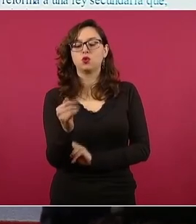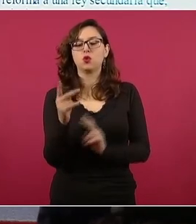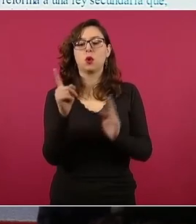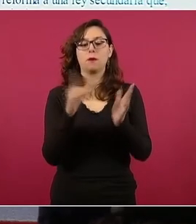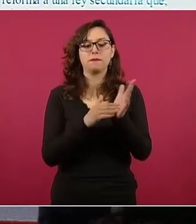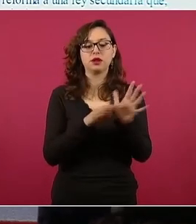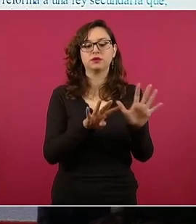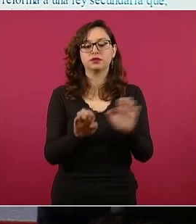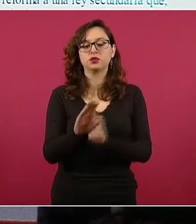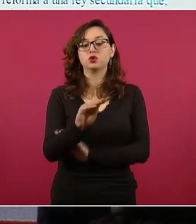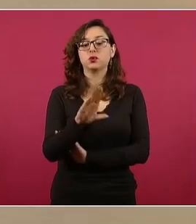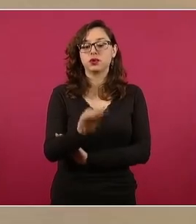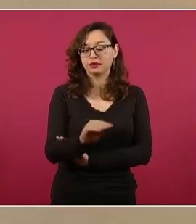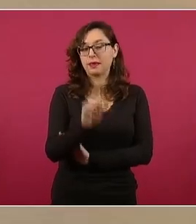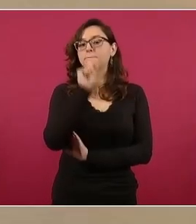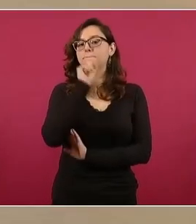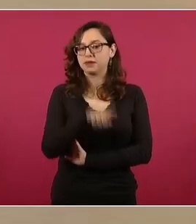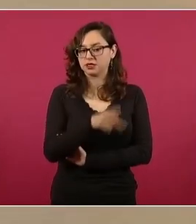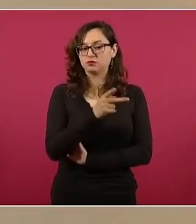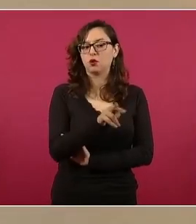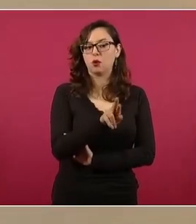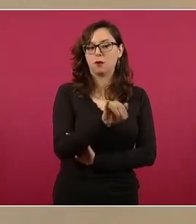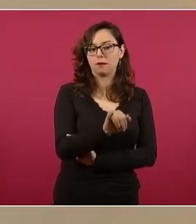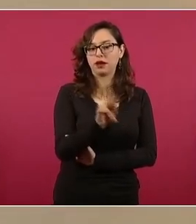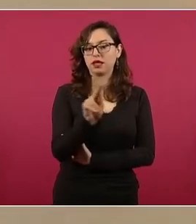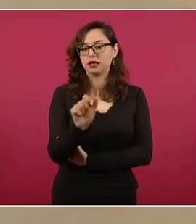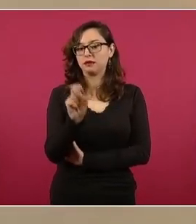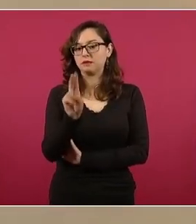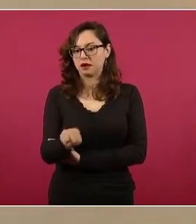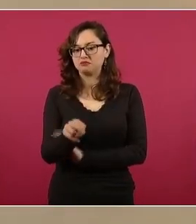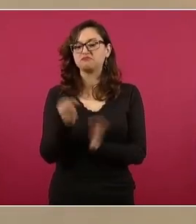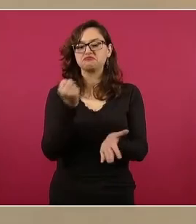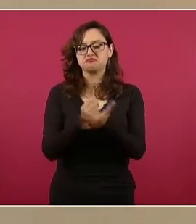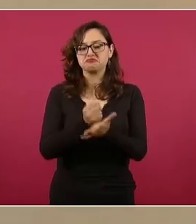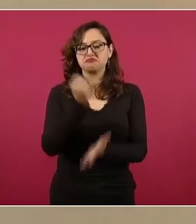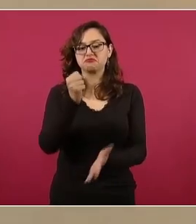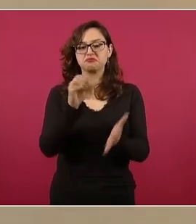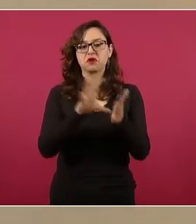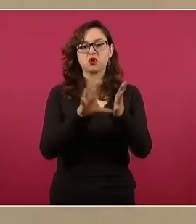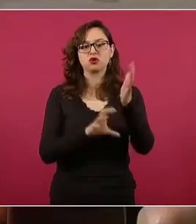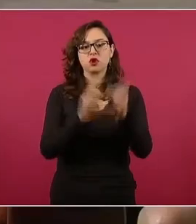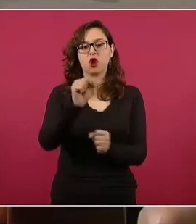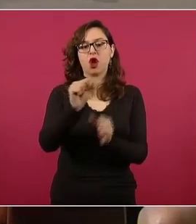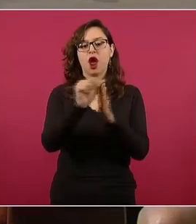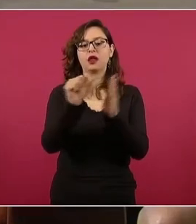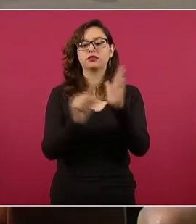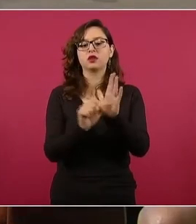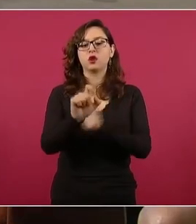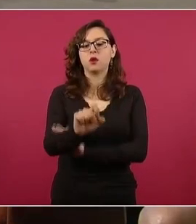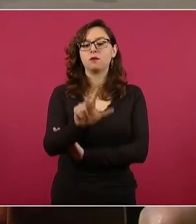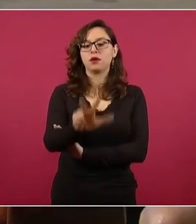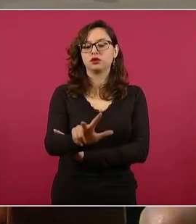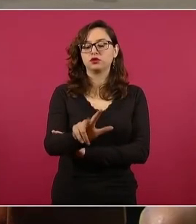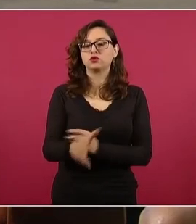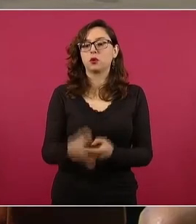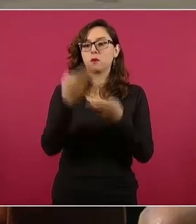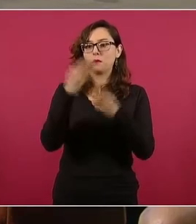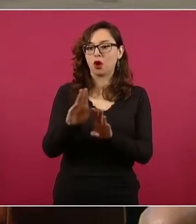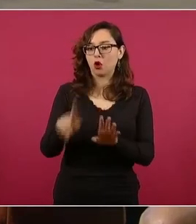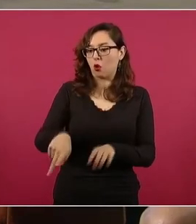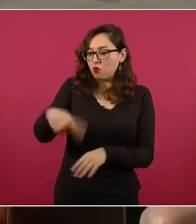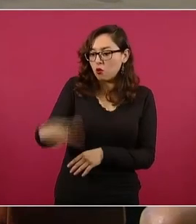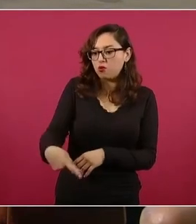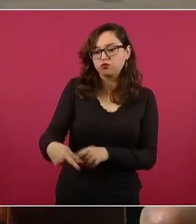el PRI y el PAN reformaron el artículo 28 constitucional para entregar bancos